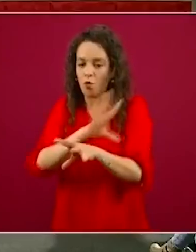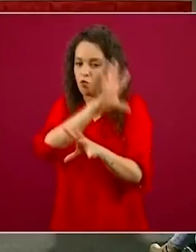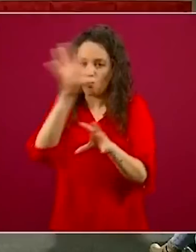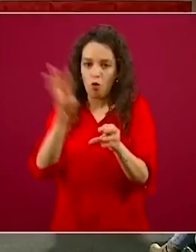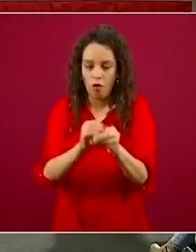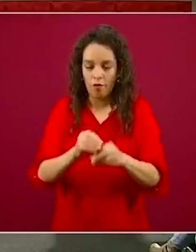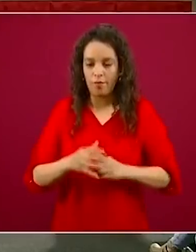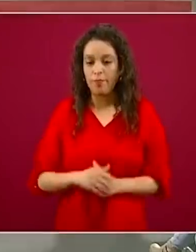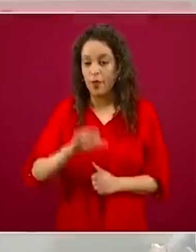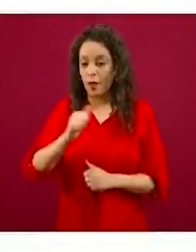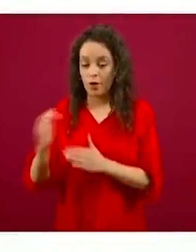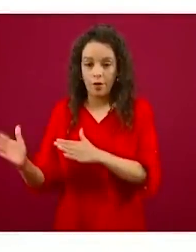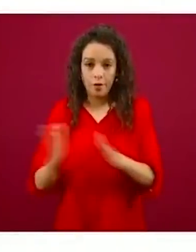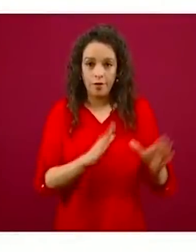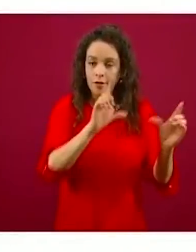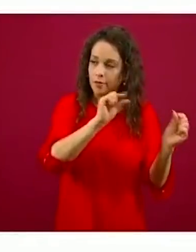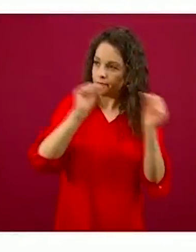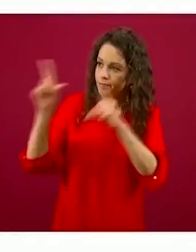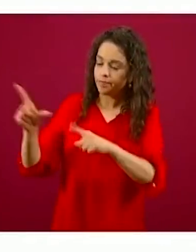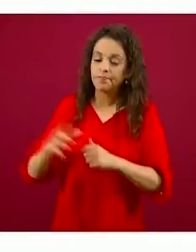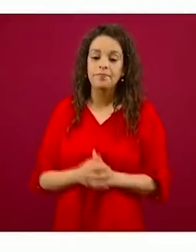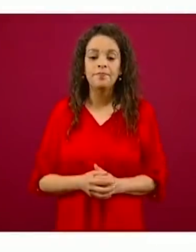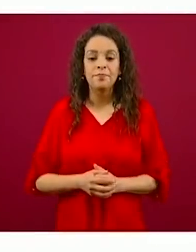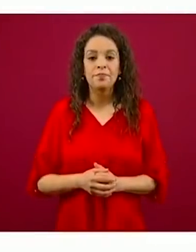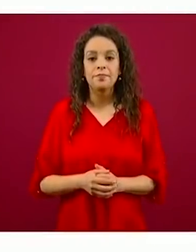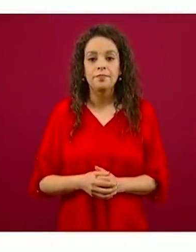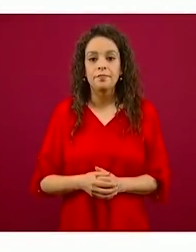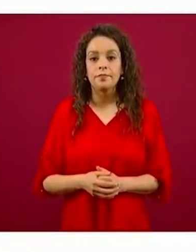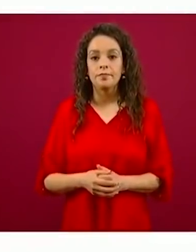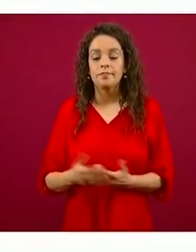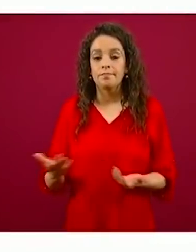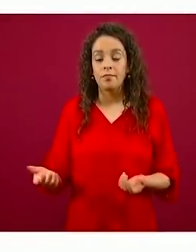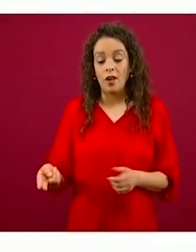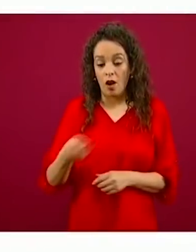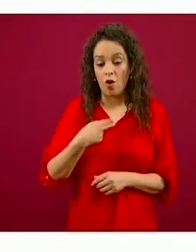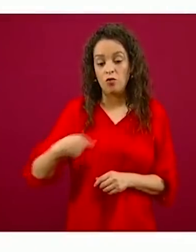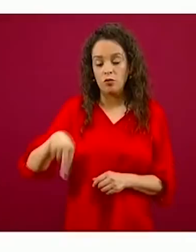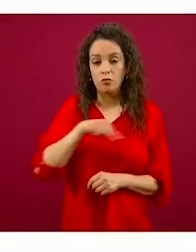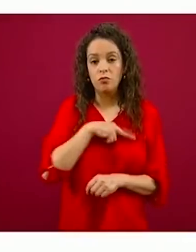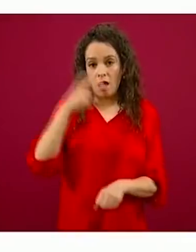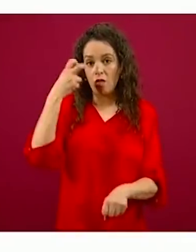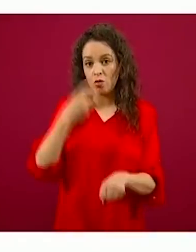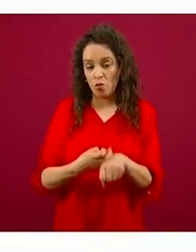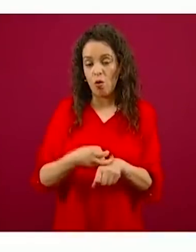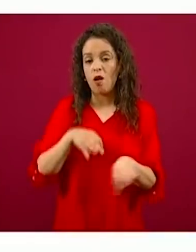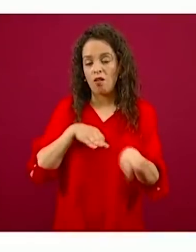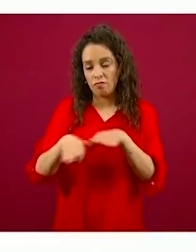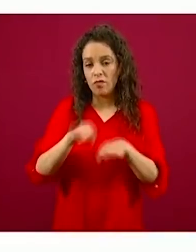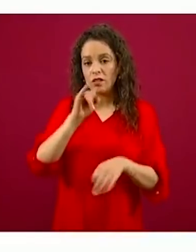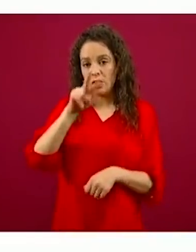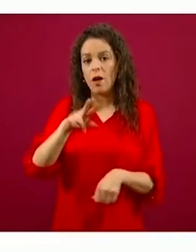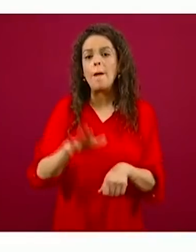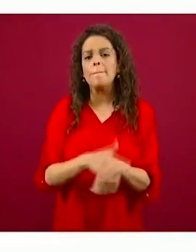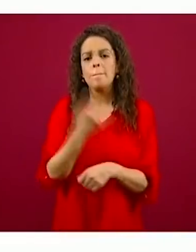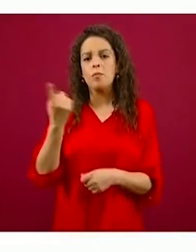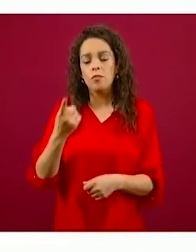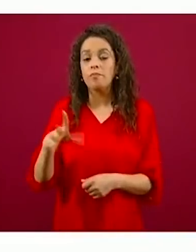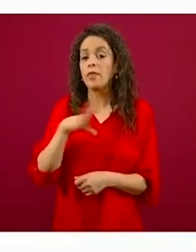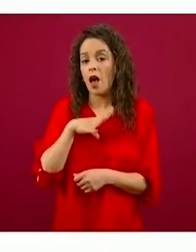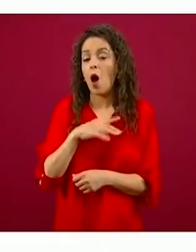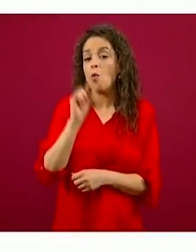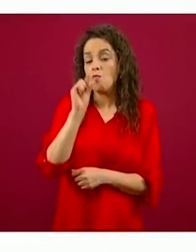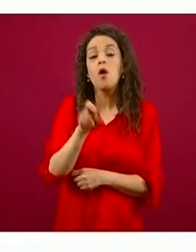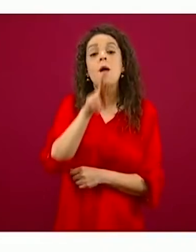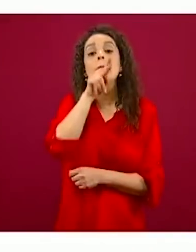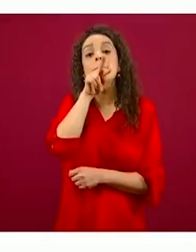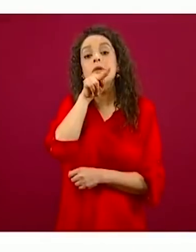Hemos trabajado mucho porque hay cierta preocupación de, por